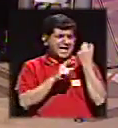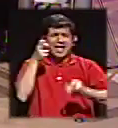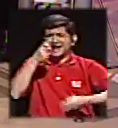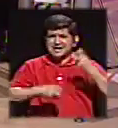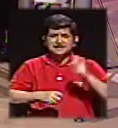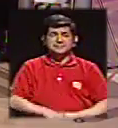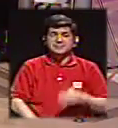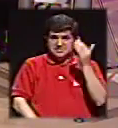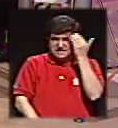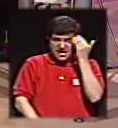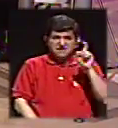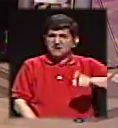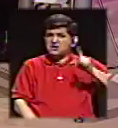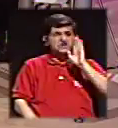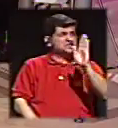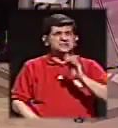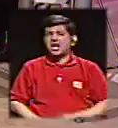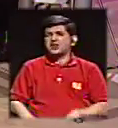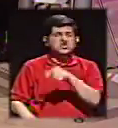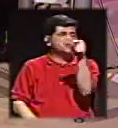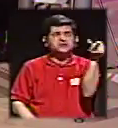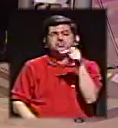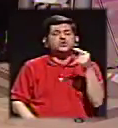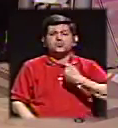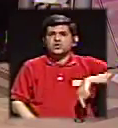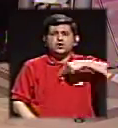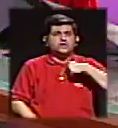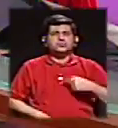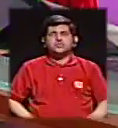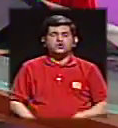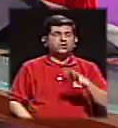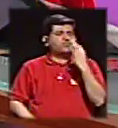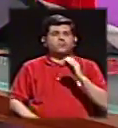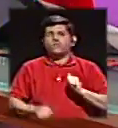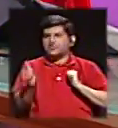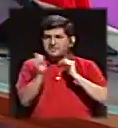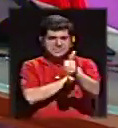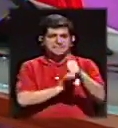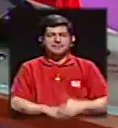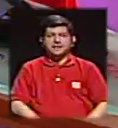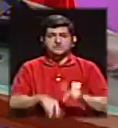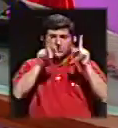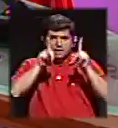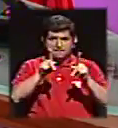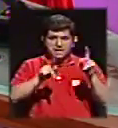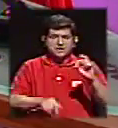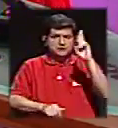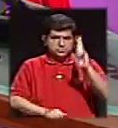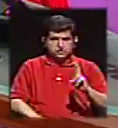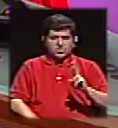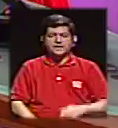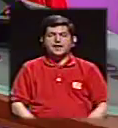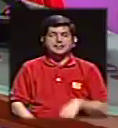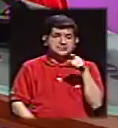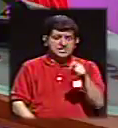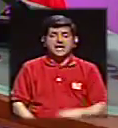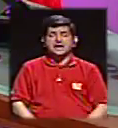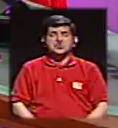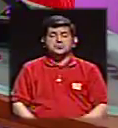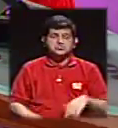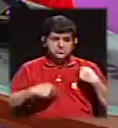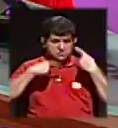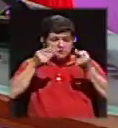conflicto, ¿sabe qué? No necesitamos su río San Juan. Vamos a hacer nuestra vía de comunicación para que los costalicenses trasladen su mercadería y,